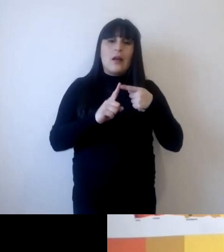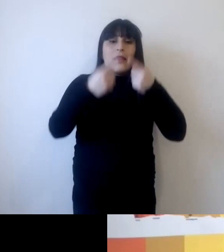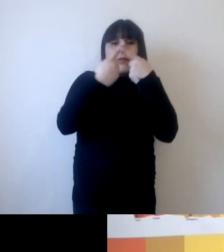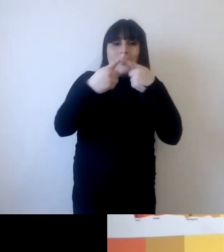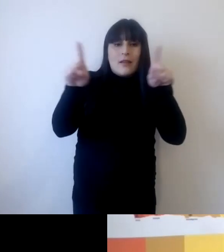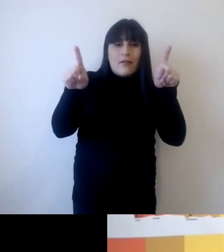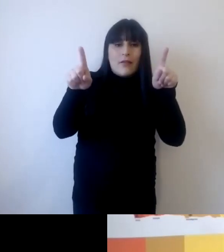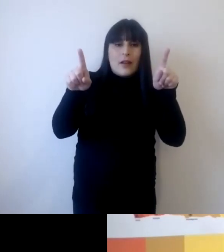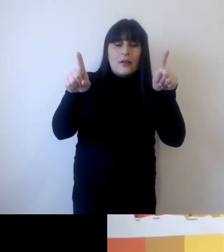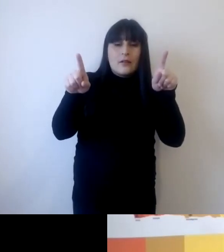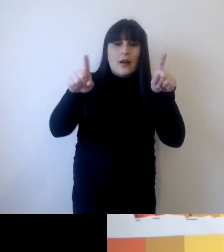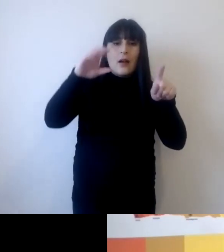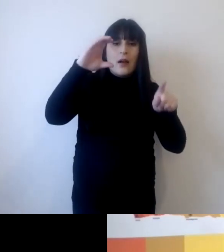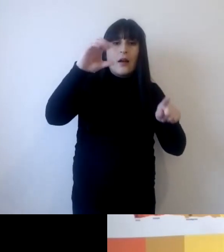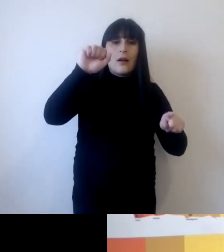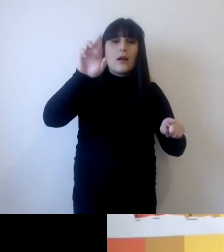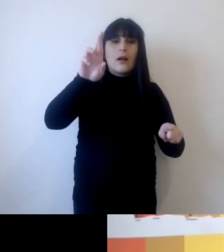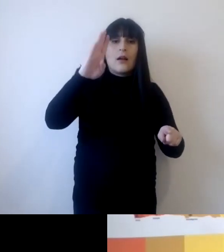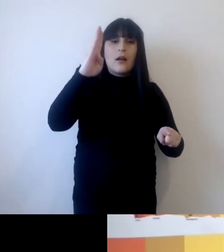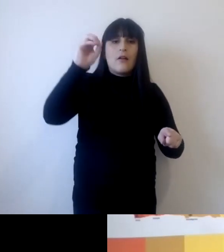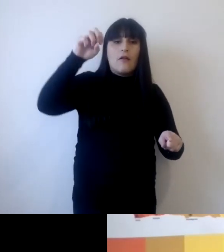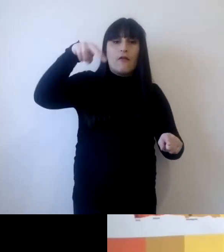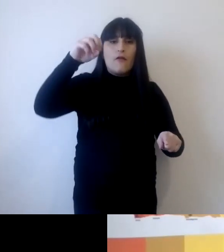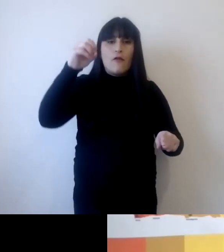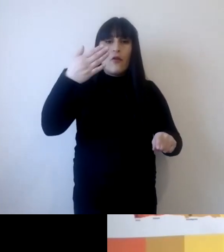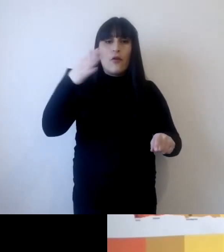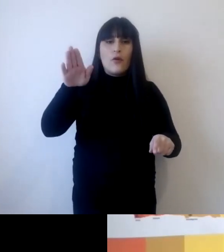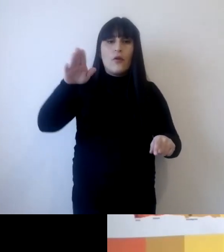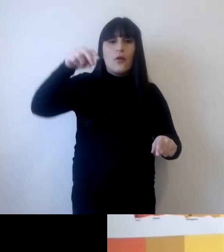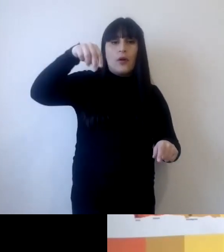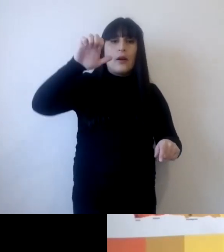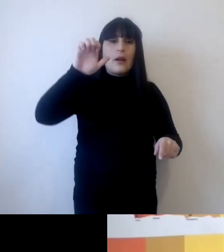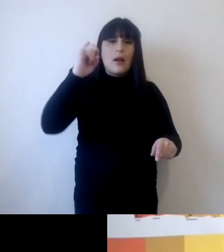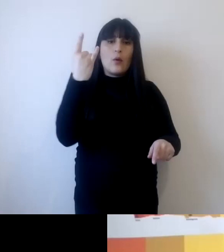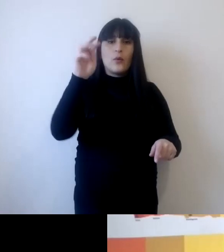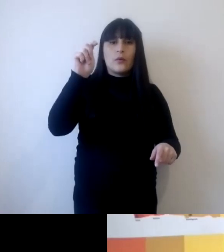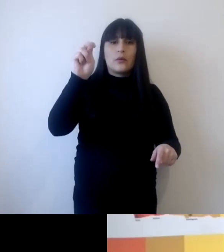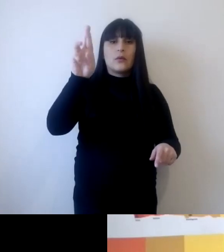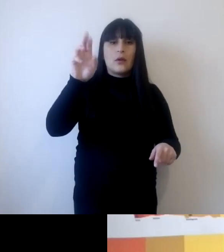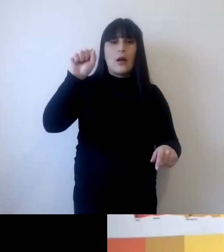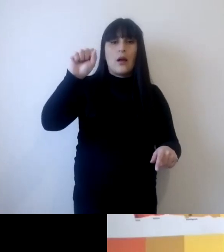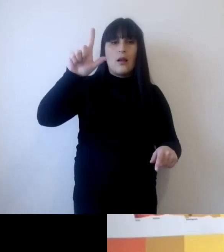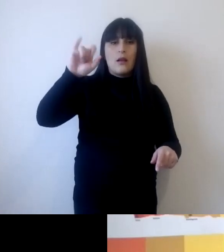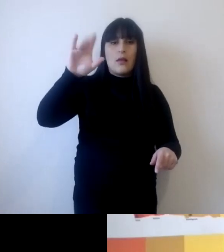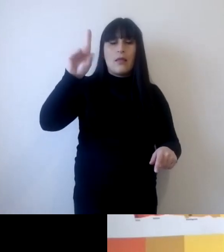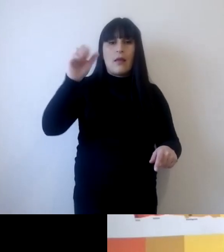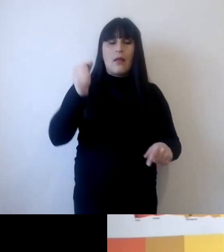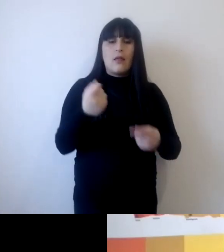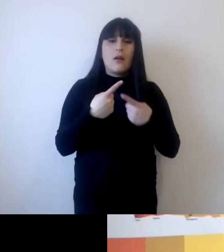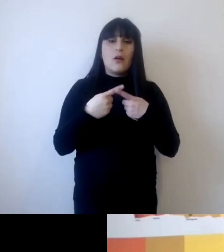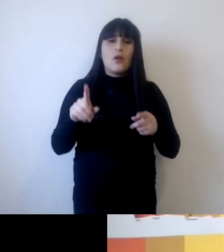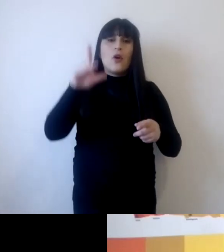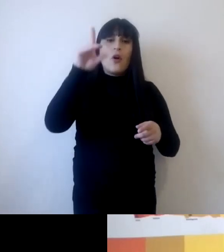entre carbono neutralidad y descarbonización como primera parte la segunda parte dice cómo hacemos